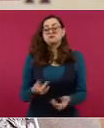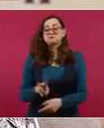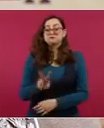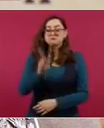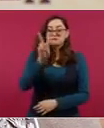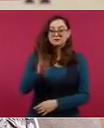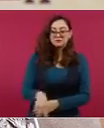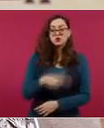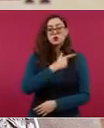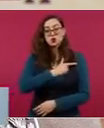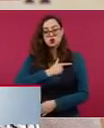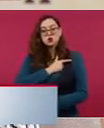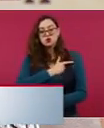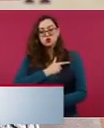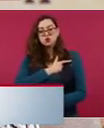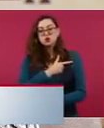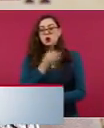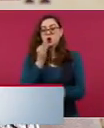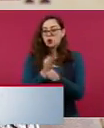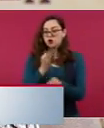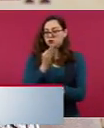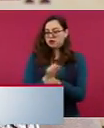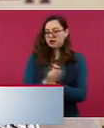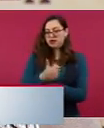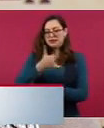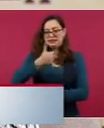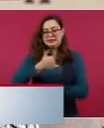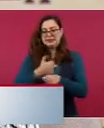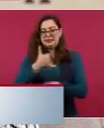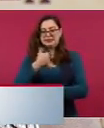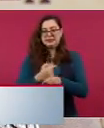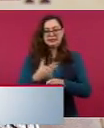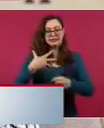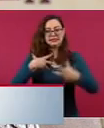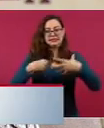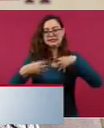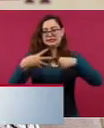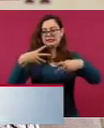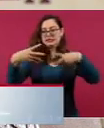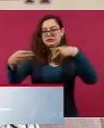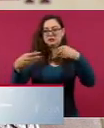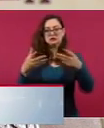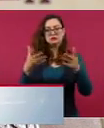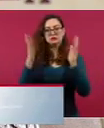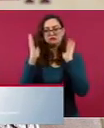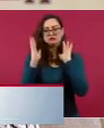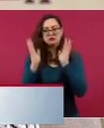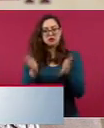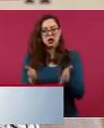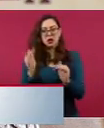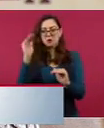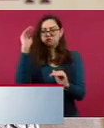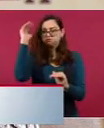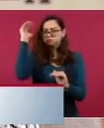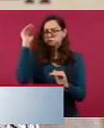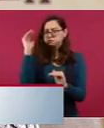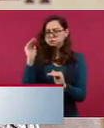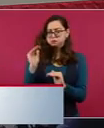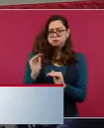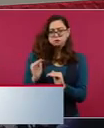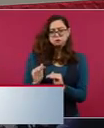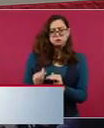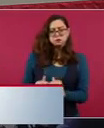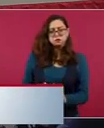Ya ha empezado el descenso de la sexta ola de COVID hace 15 días. Si podemos ver la primera